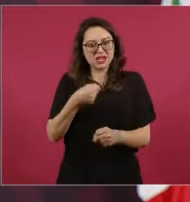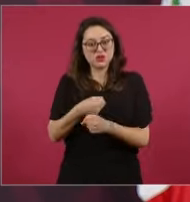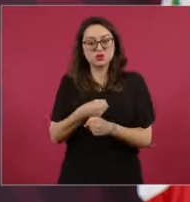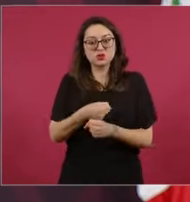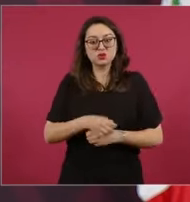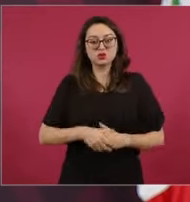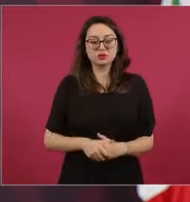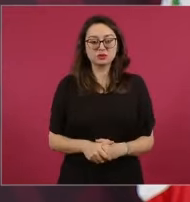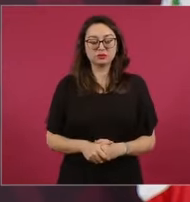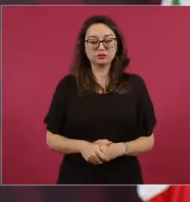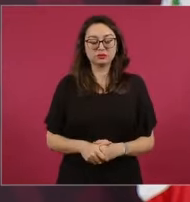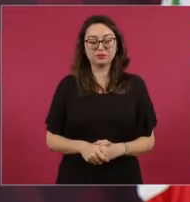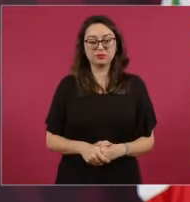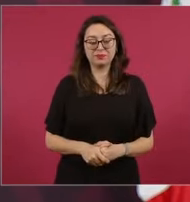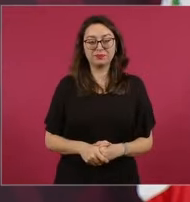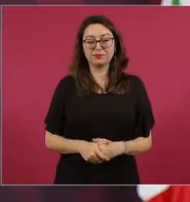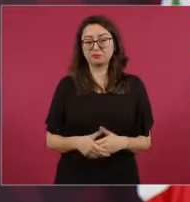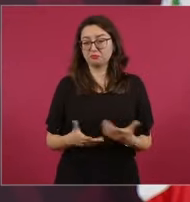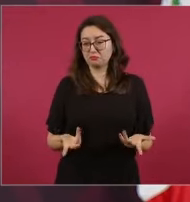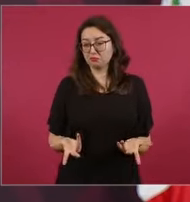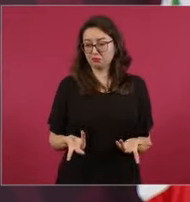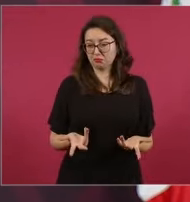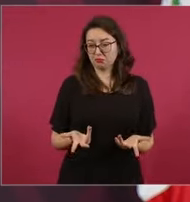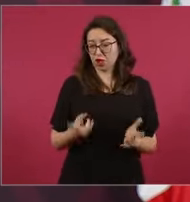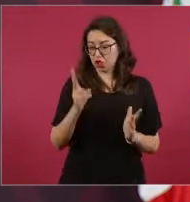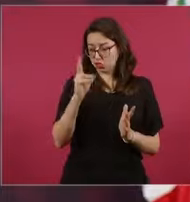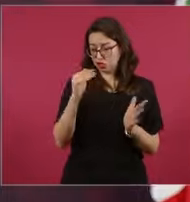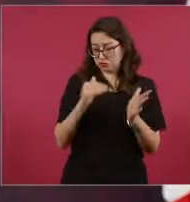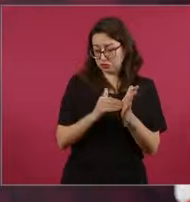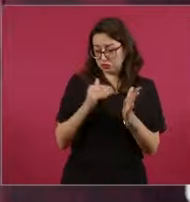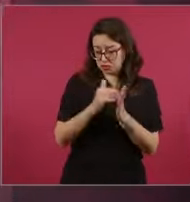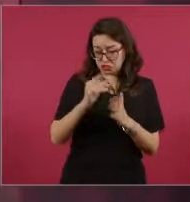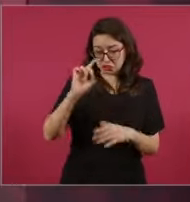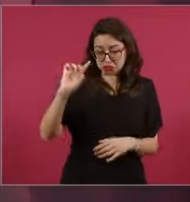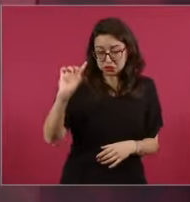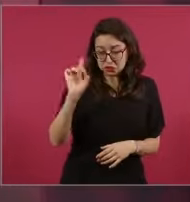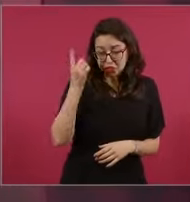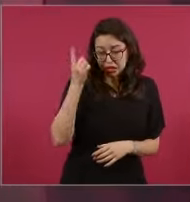y ya no tienen dos mil millones,